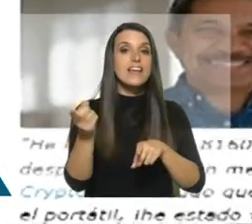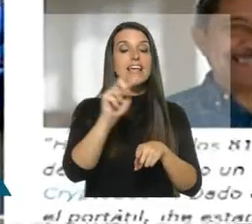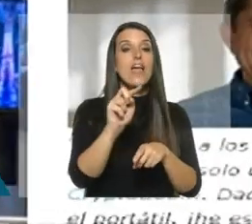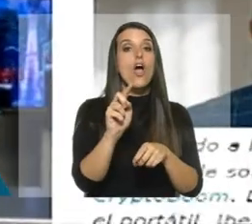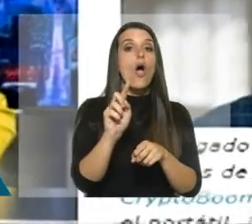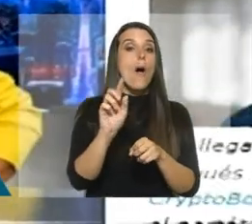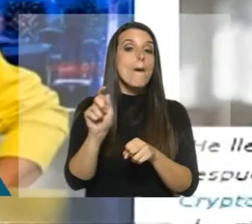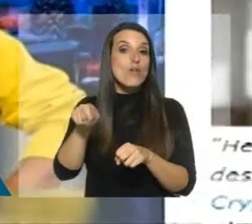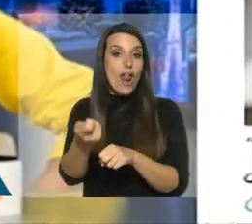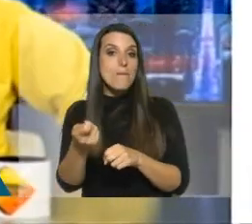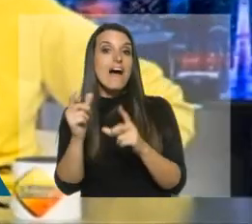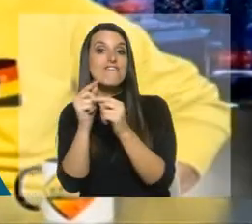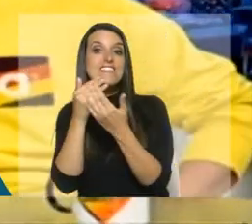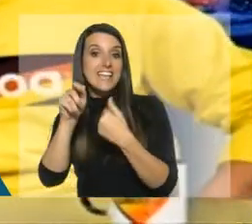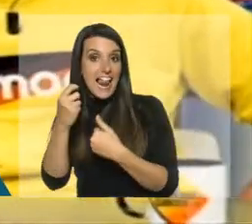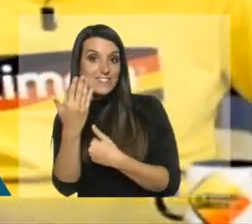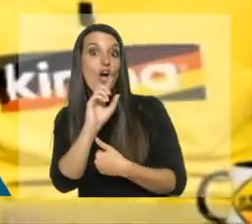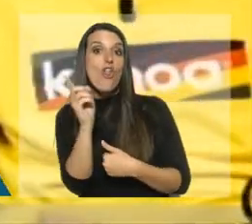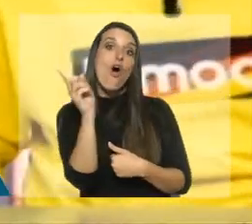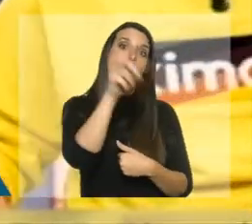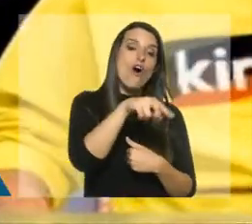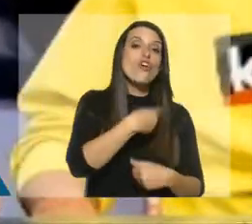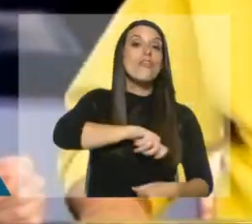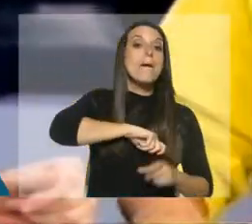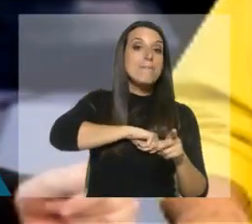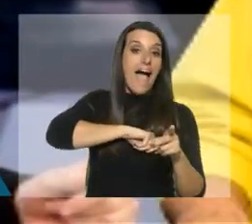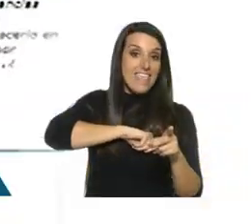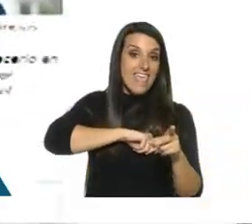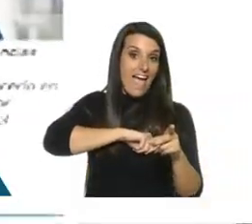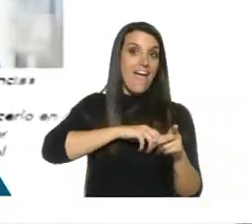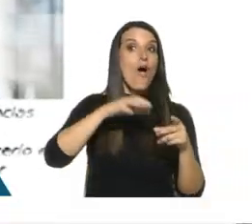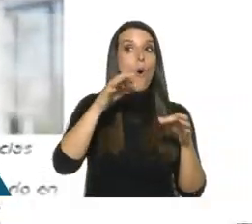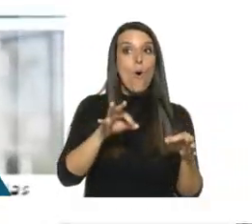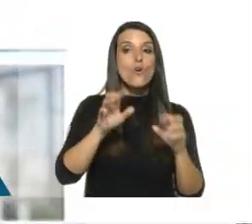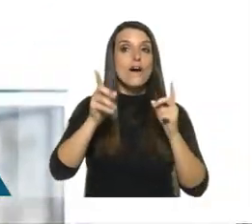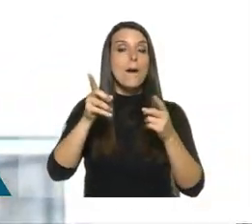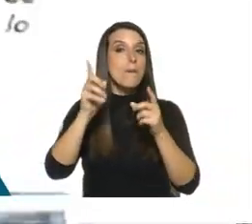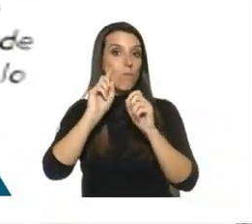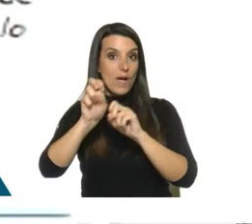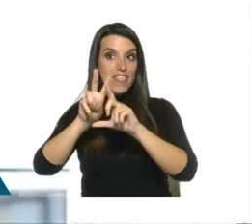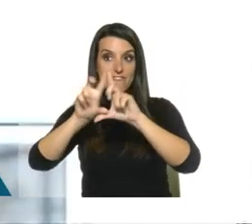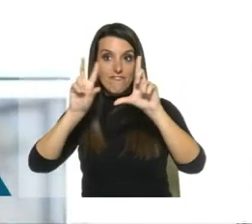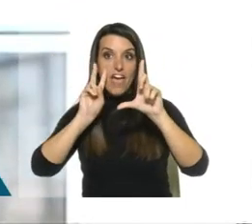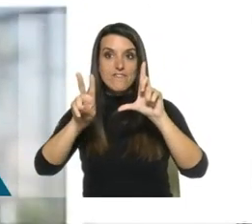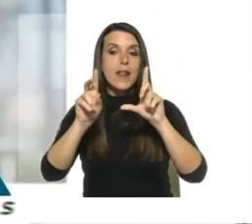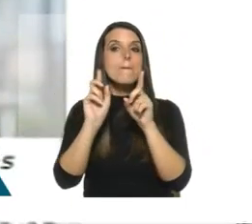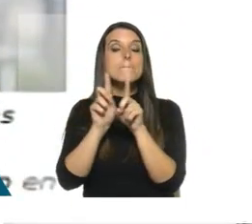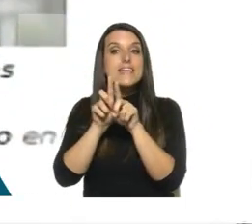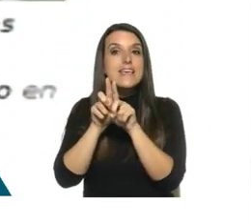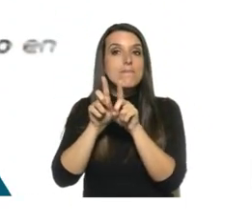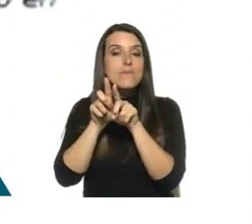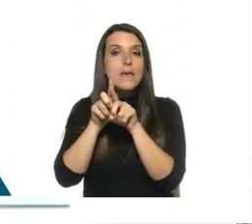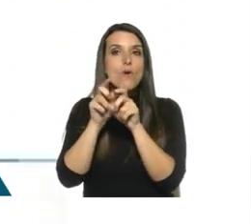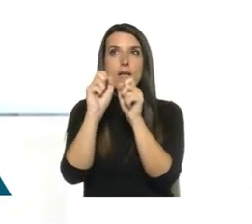programa Basta de Cháchara de Canal 5, el hormiguero del canal Antena 3. Incluso, como puede verse, se utilizan las